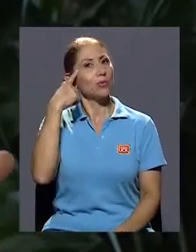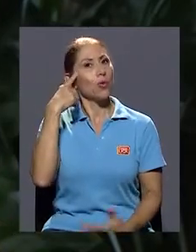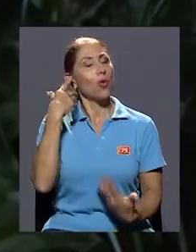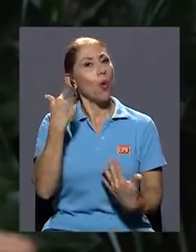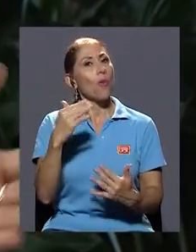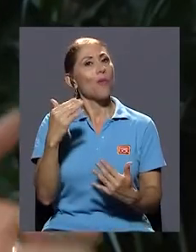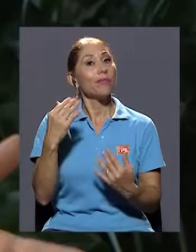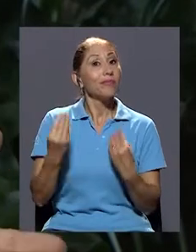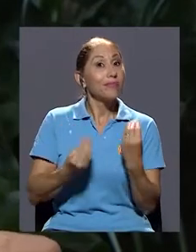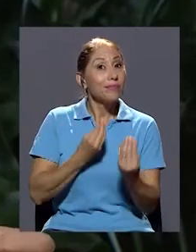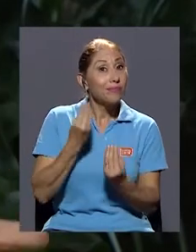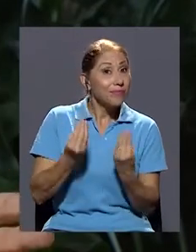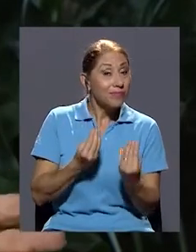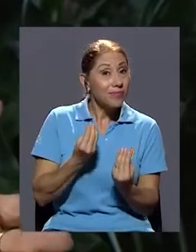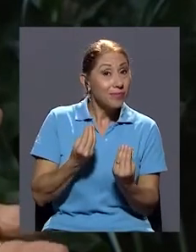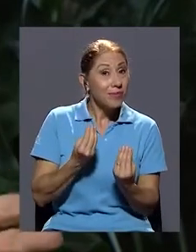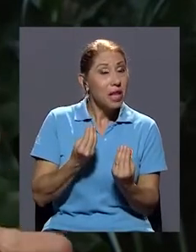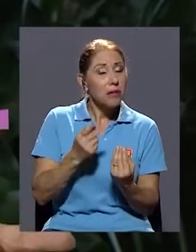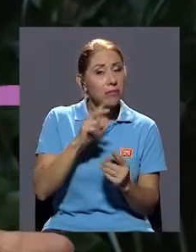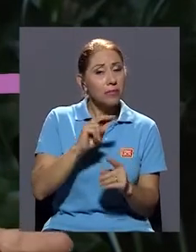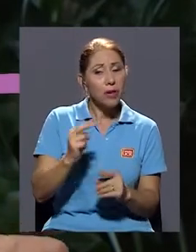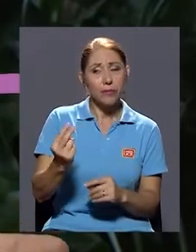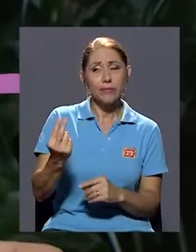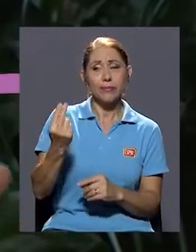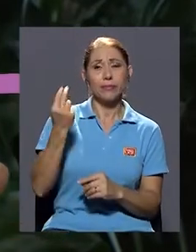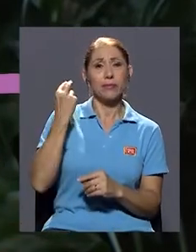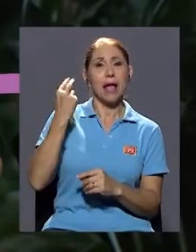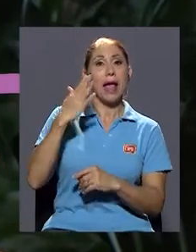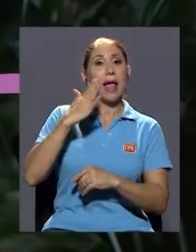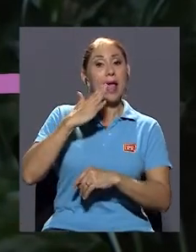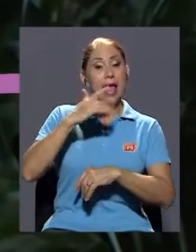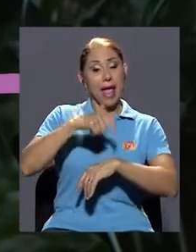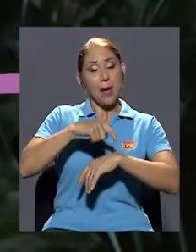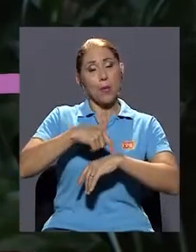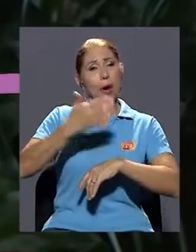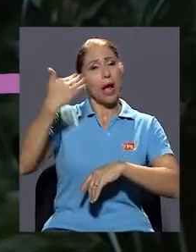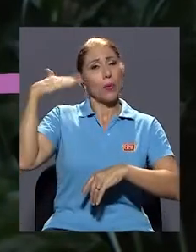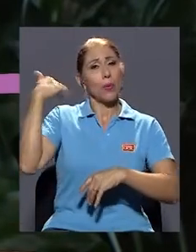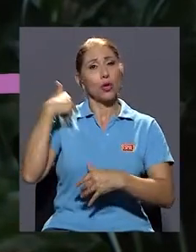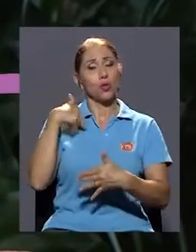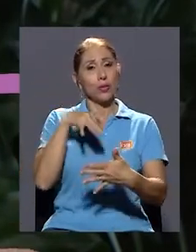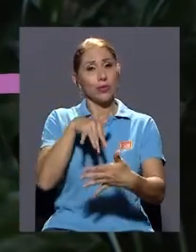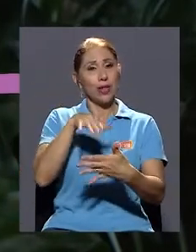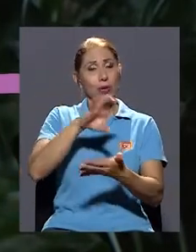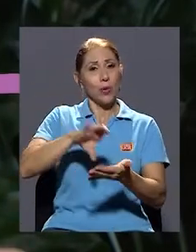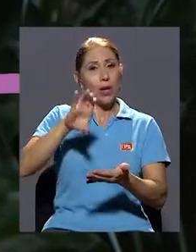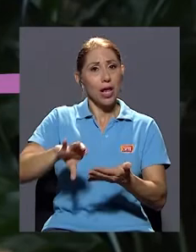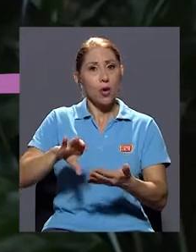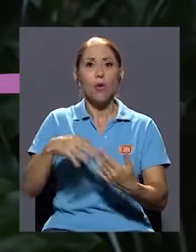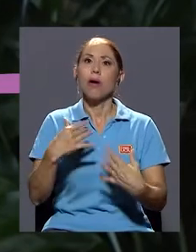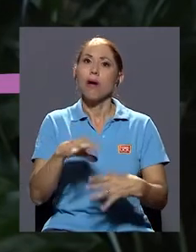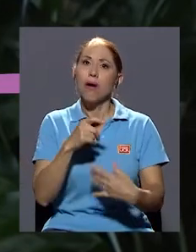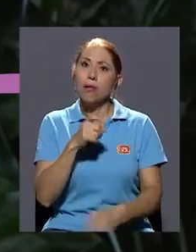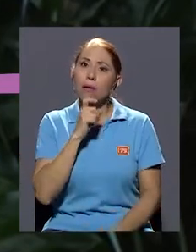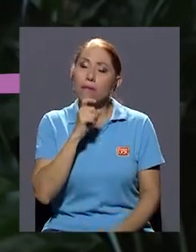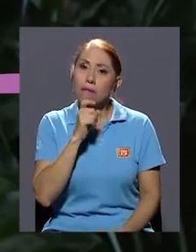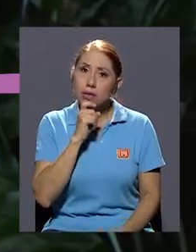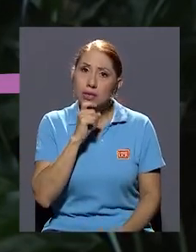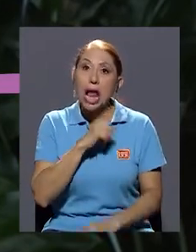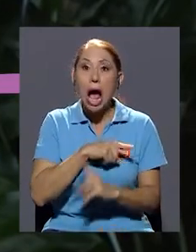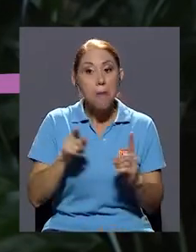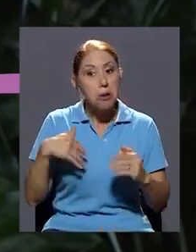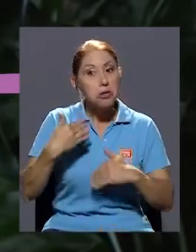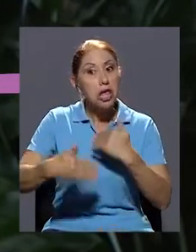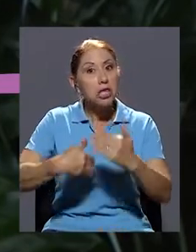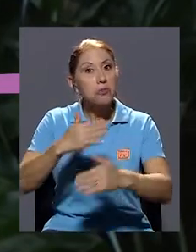de lo que fue tu época de colegio. Mira, cuando estabas en primer año de colegio, qué difícil, cómo me costó, pero